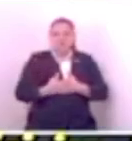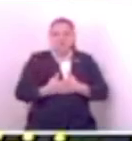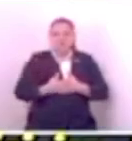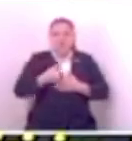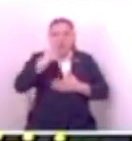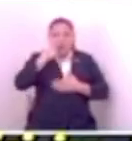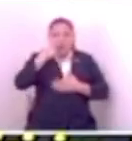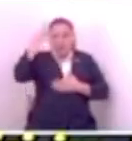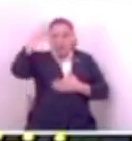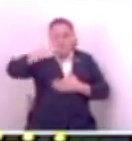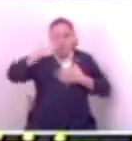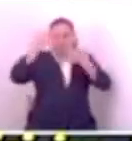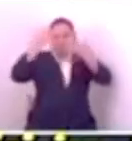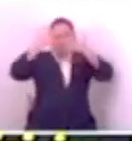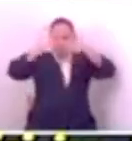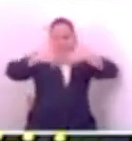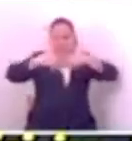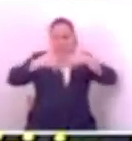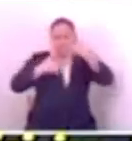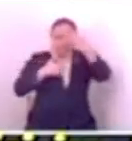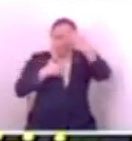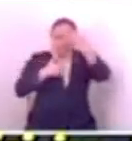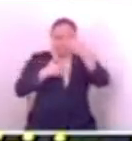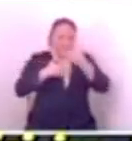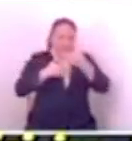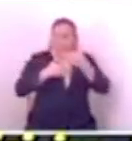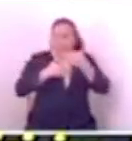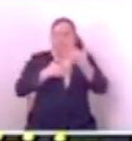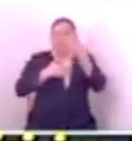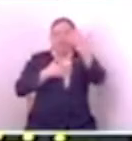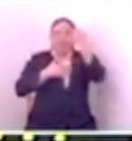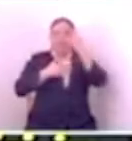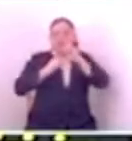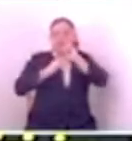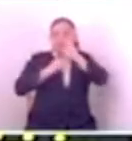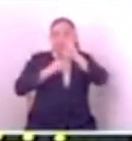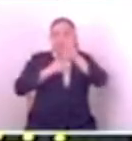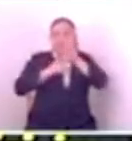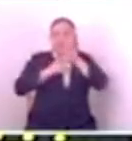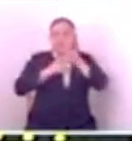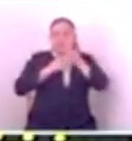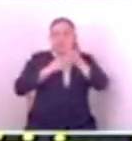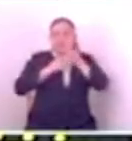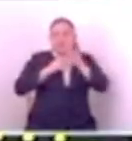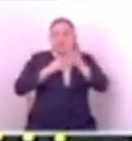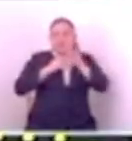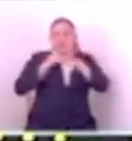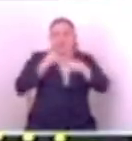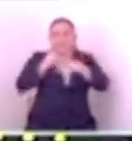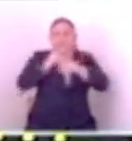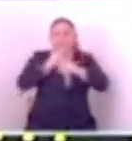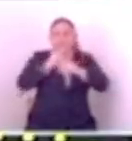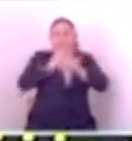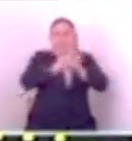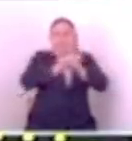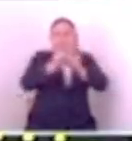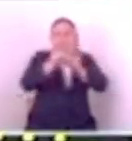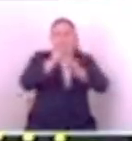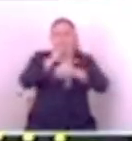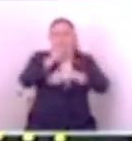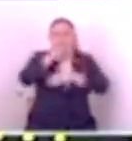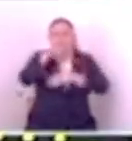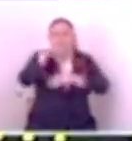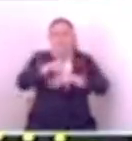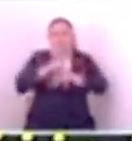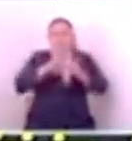al pueblo, si es lo que el pueblo quiere, pues yo lo voy a apoyar. Quiere limpiar su imagen ya estos últimos días, quiere irse por la puerta